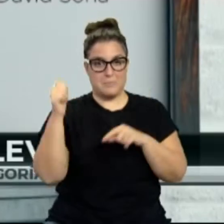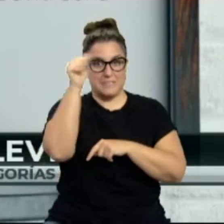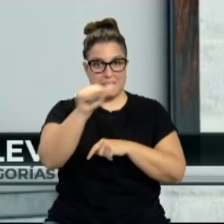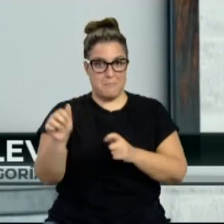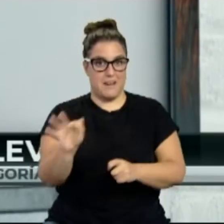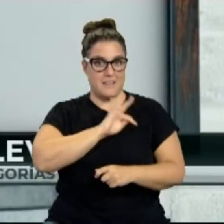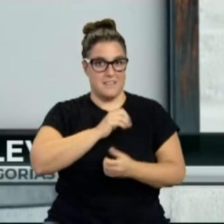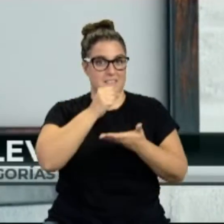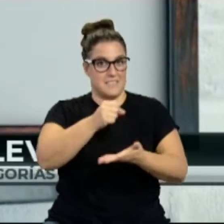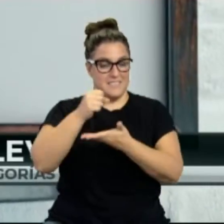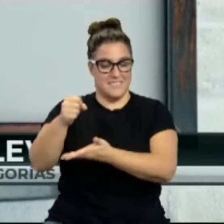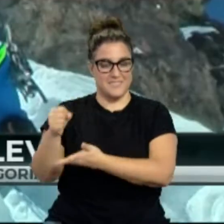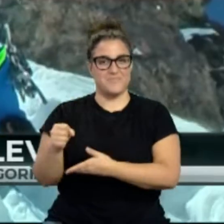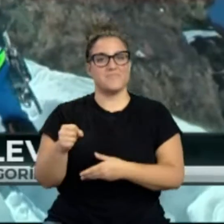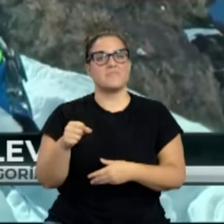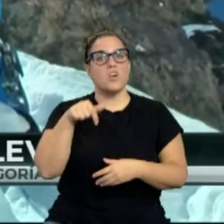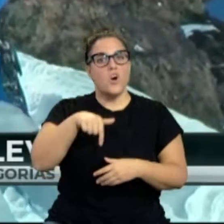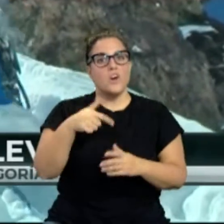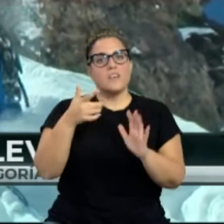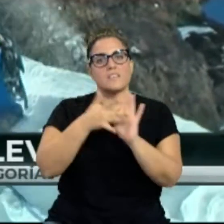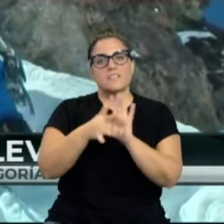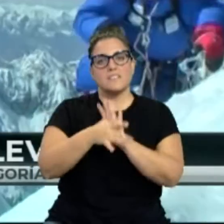quienes optan a la categoría de valores deportivos.